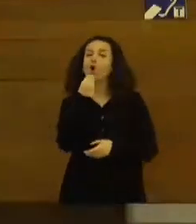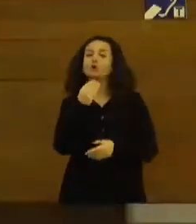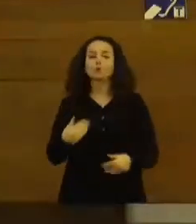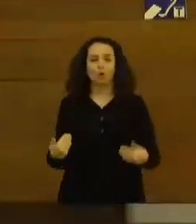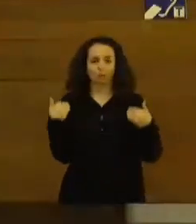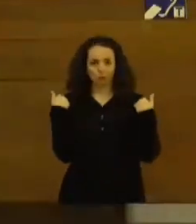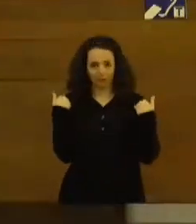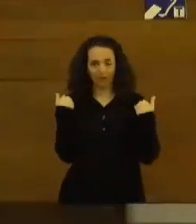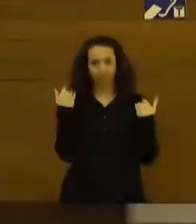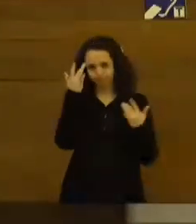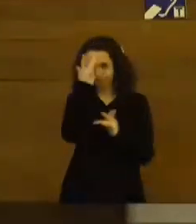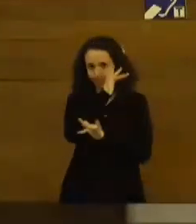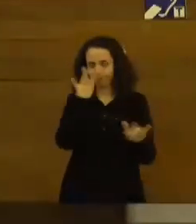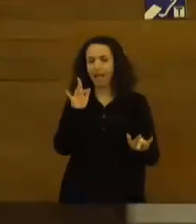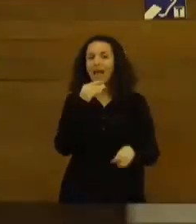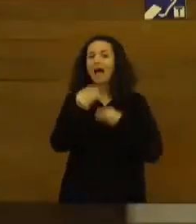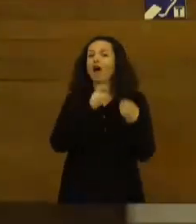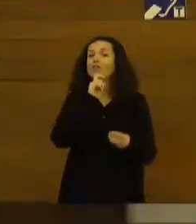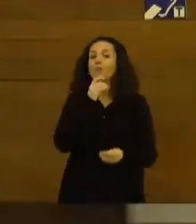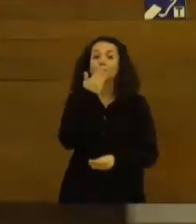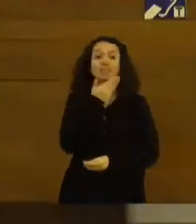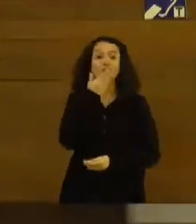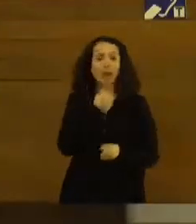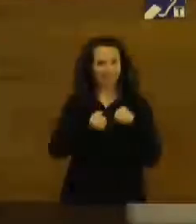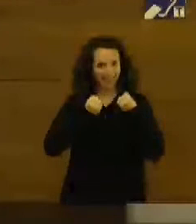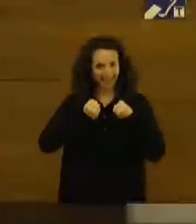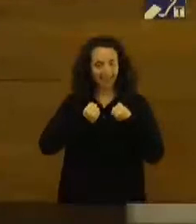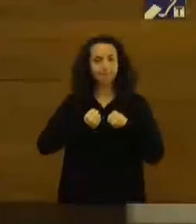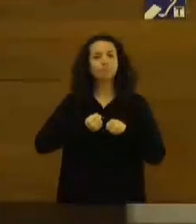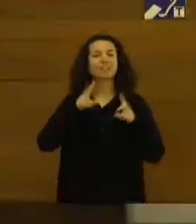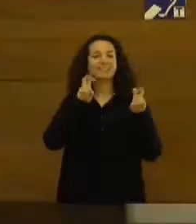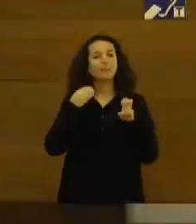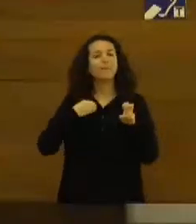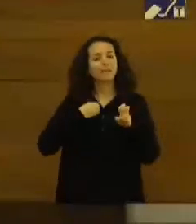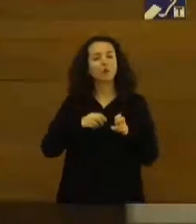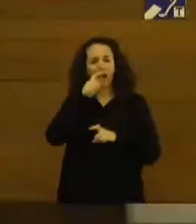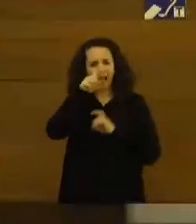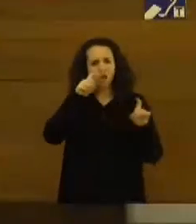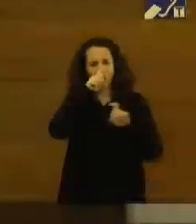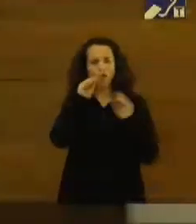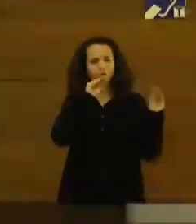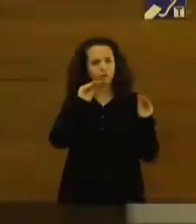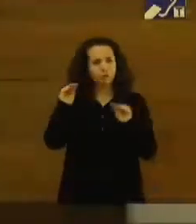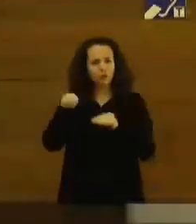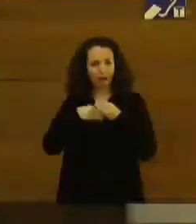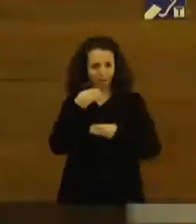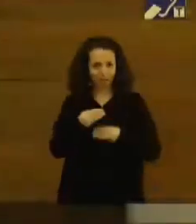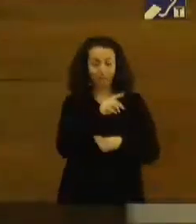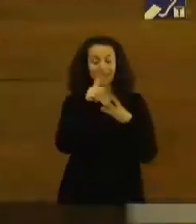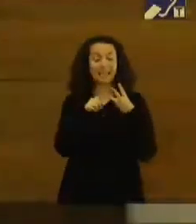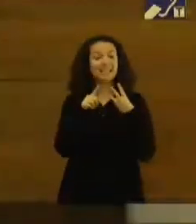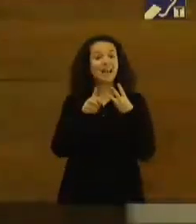que lo hacemos a través de una escuela de energía que impulsa permanentemente estas cuestiones año tras año. Y finalmente,